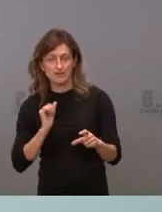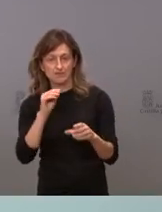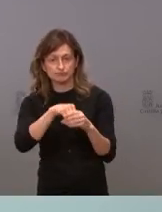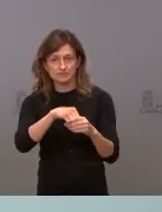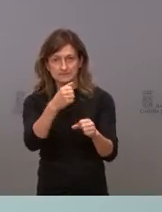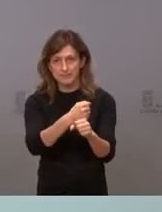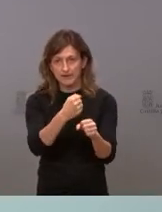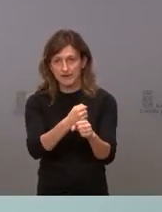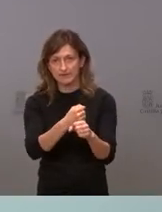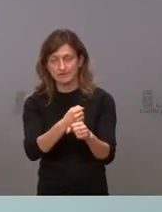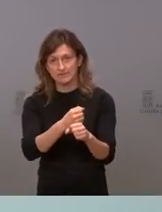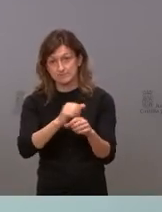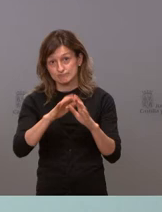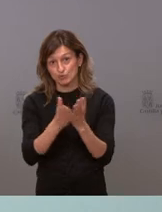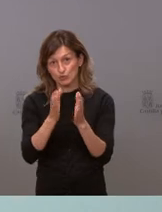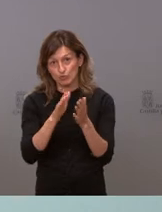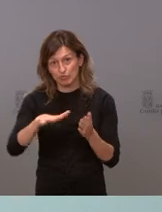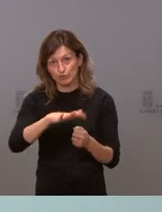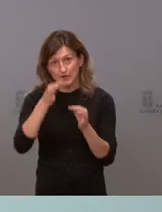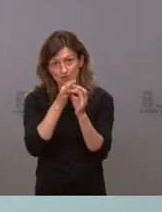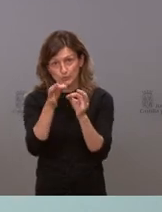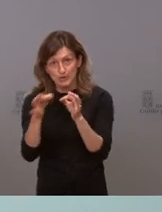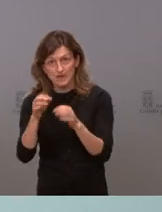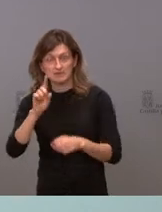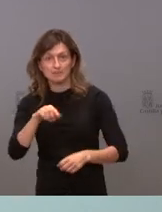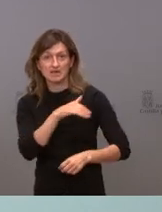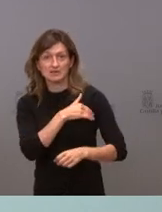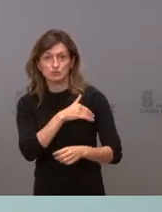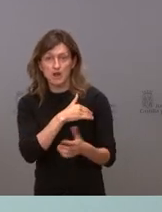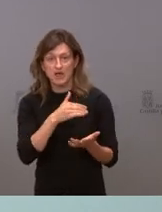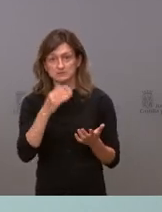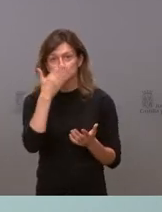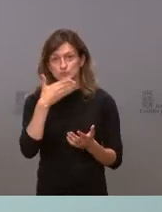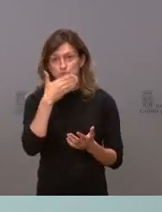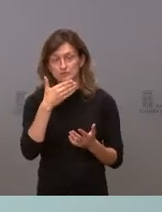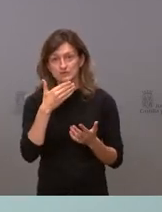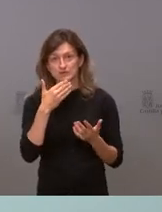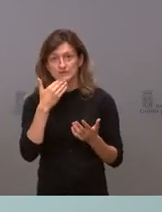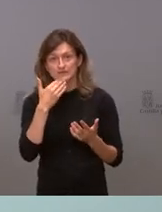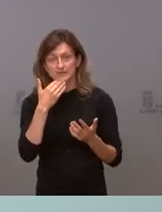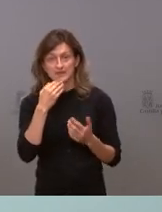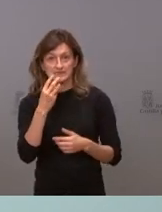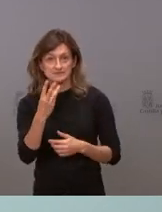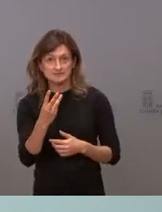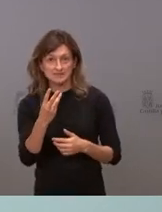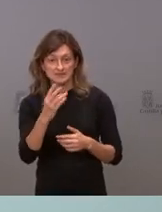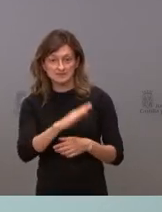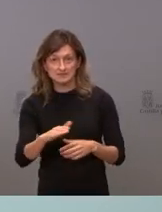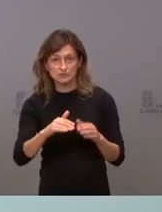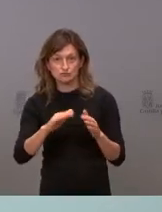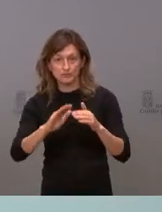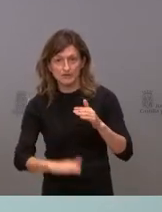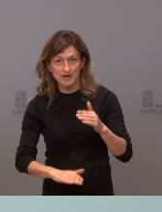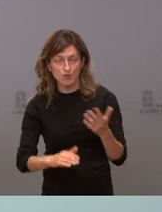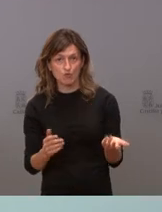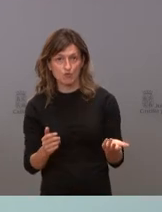empleo en nuestro mundo rural. Mantener las escuelas de uno por encima de tres niños es